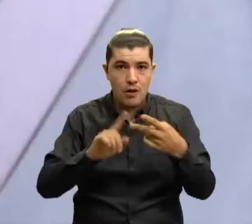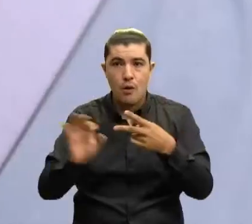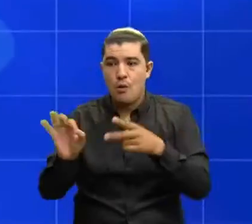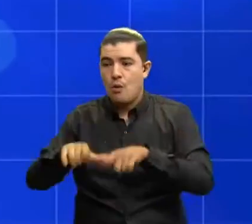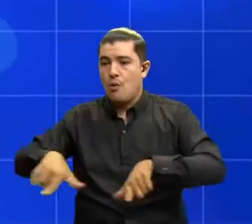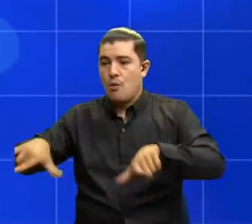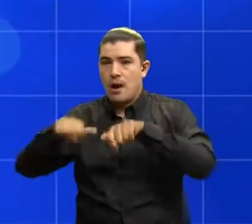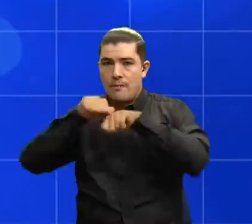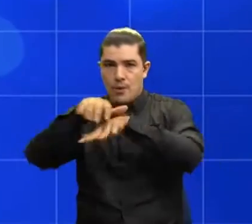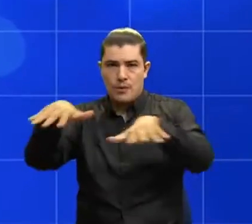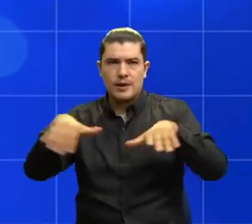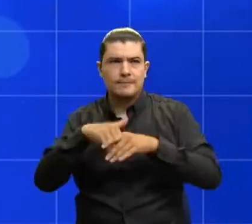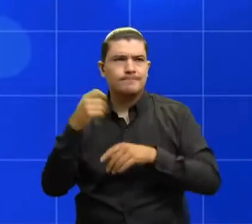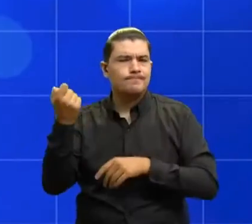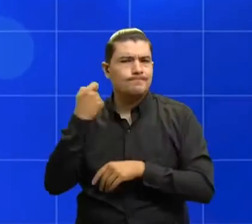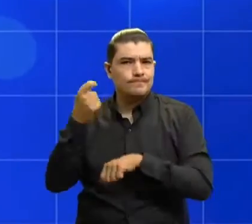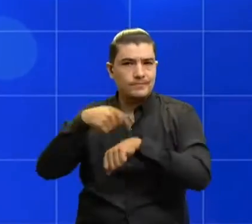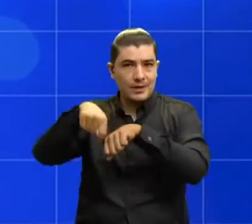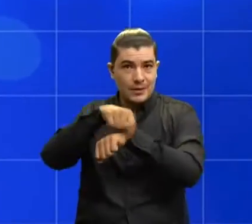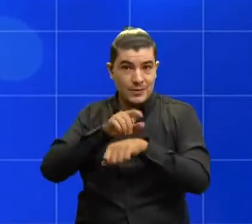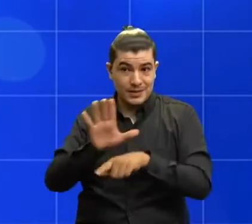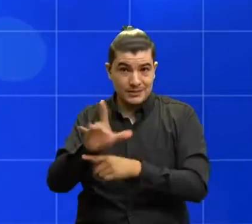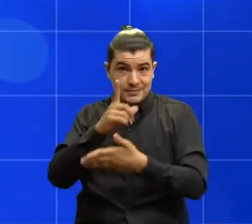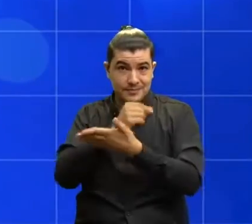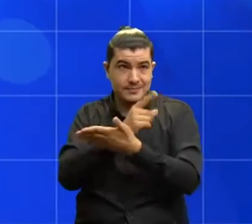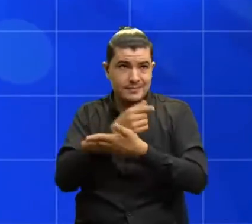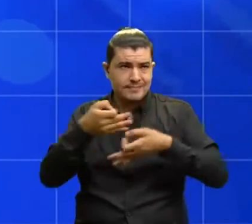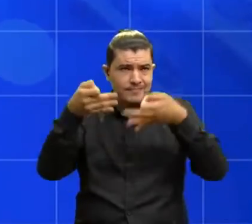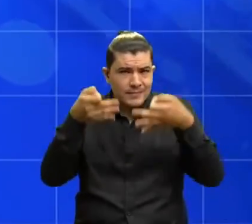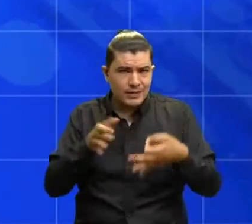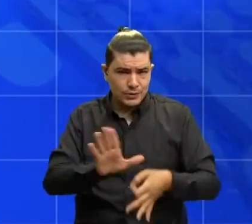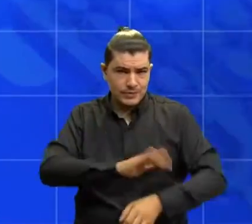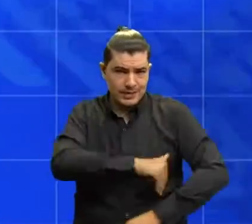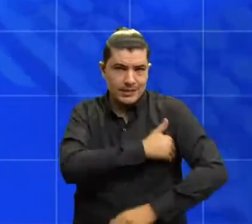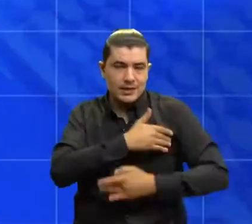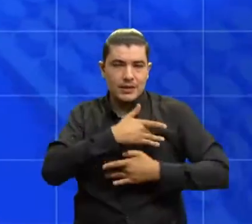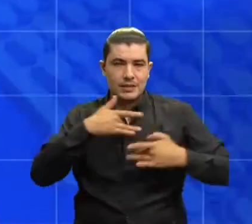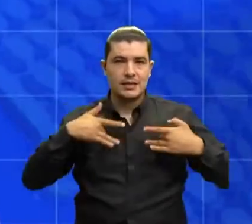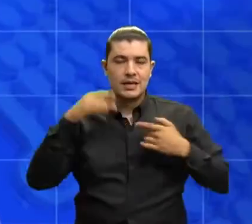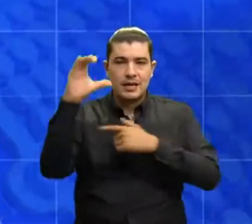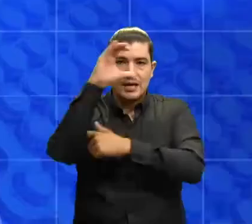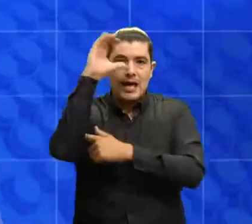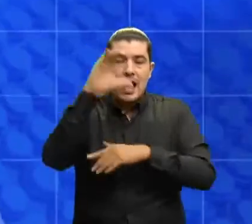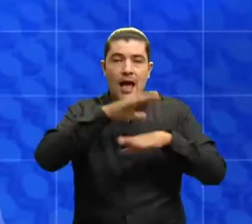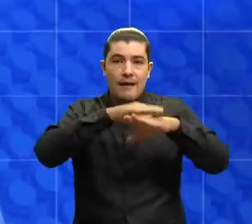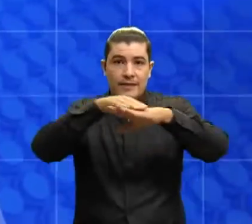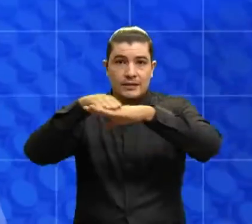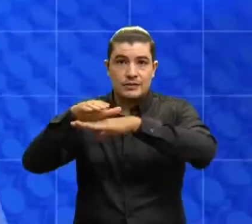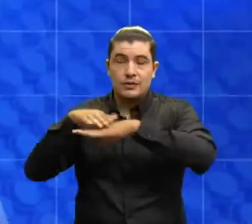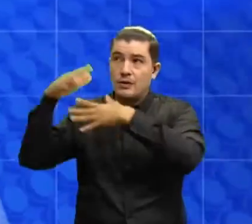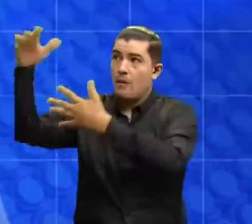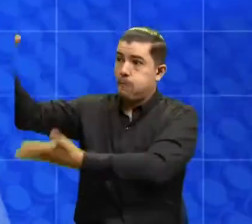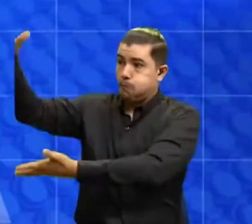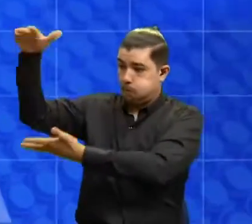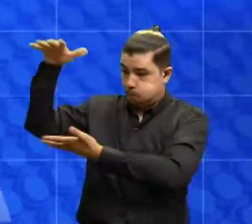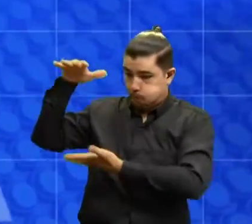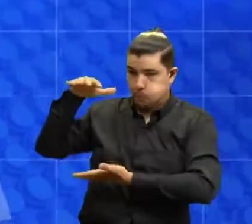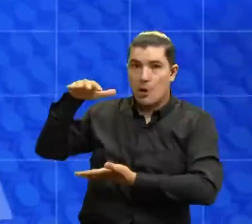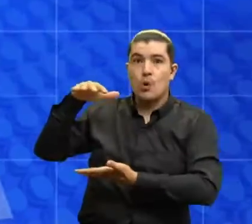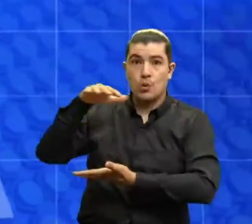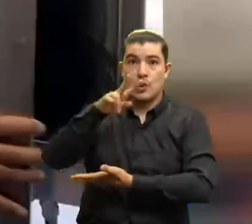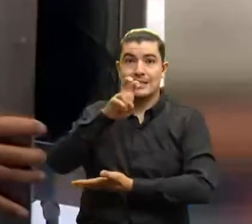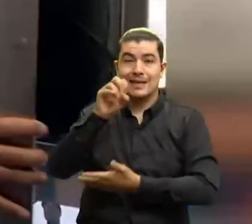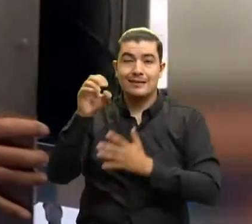De otra parte, hace pocas horas en la cuenta oficial de Twitter del Ministerio de Salud de Colombia anunciaron la llegada de cerca de 700